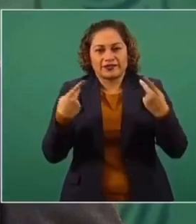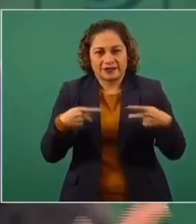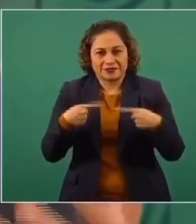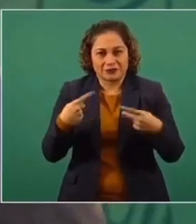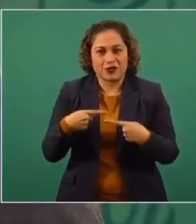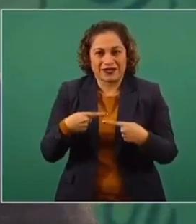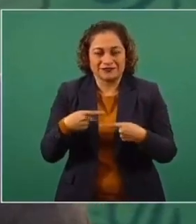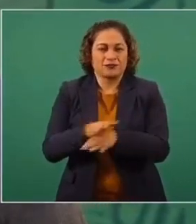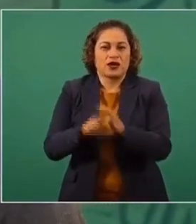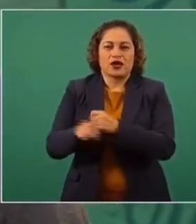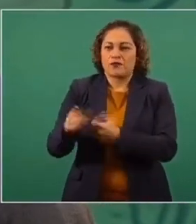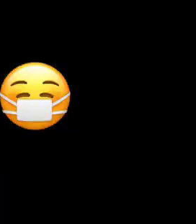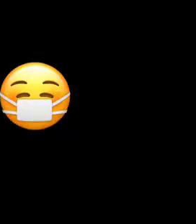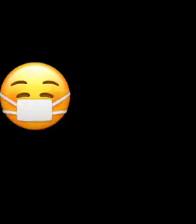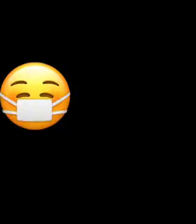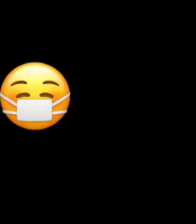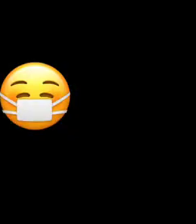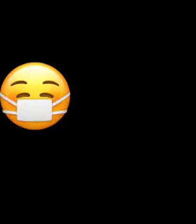conservadores.